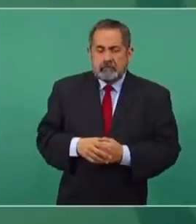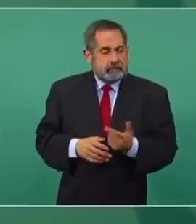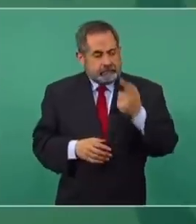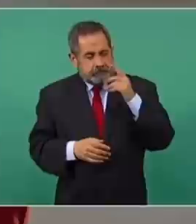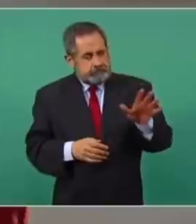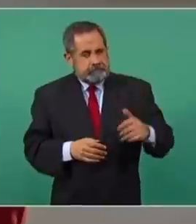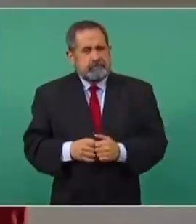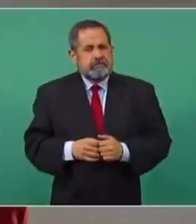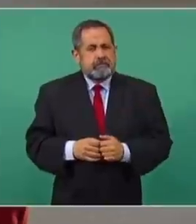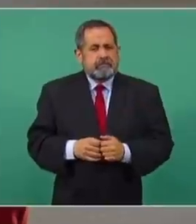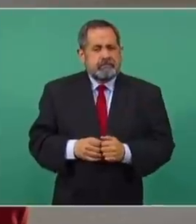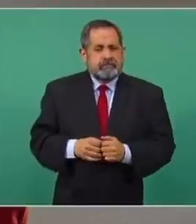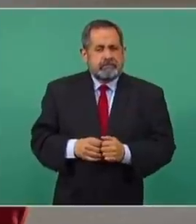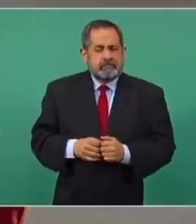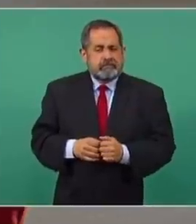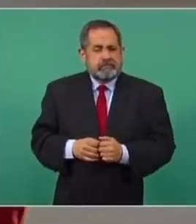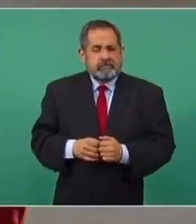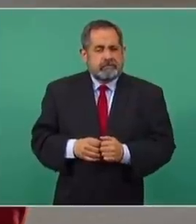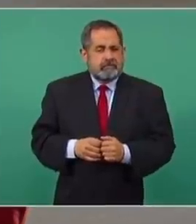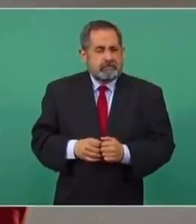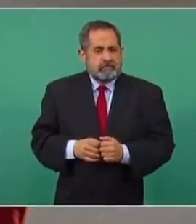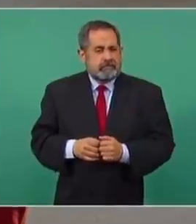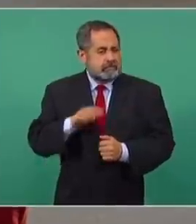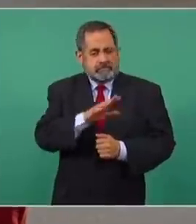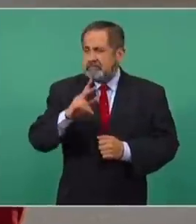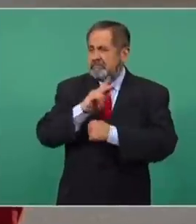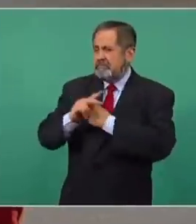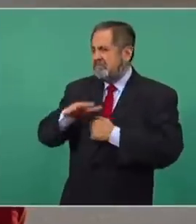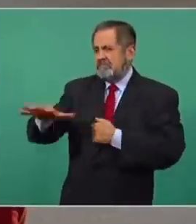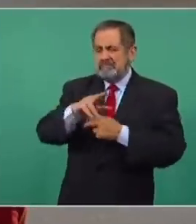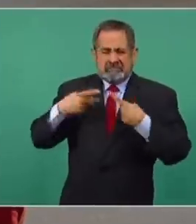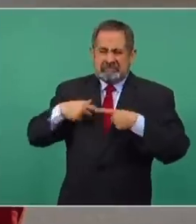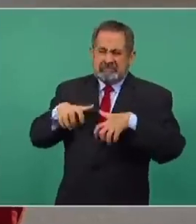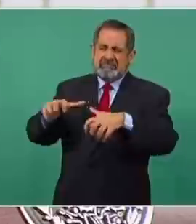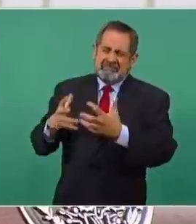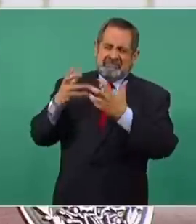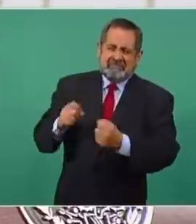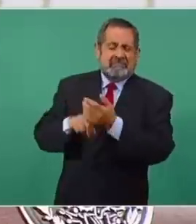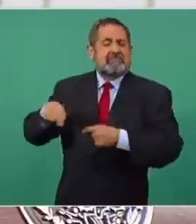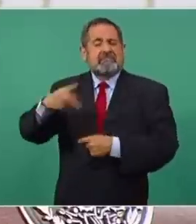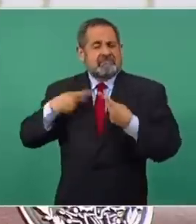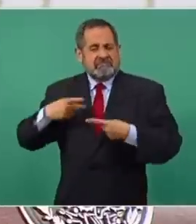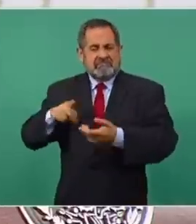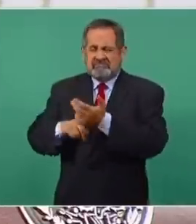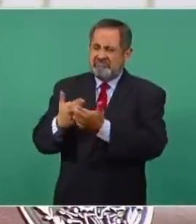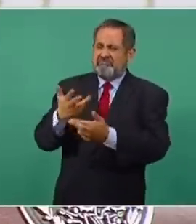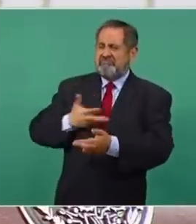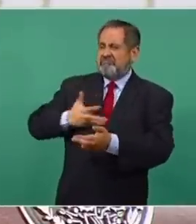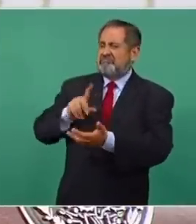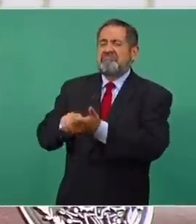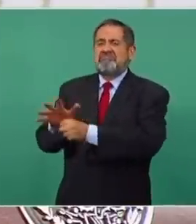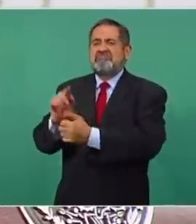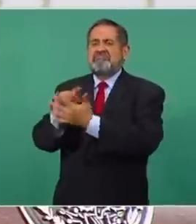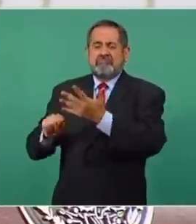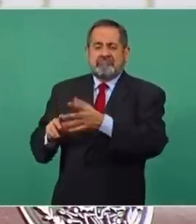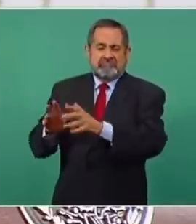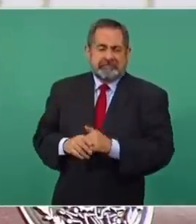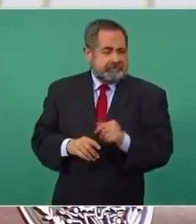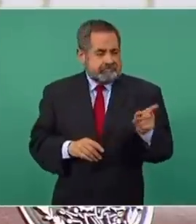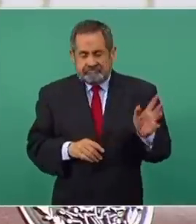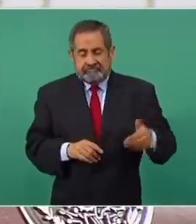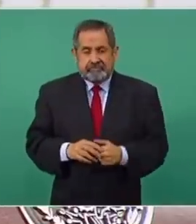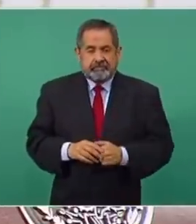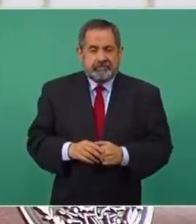Digo, mire, es tan rico nuestro país, por su pueblo y sobre todo tiene tantos recursos naturales, que ustedes